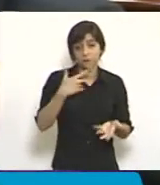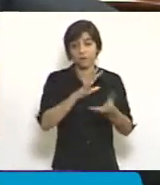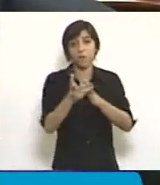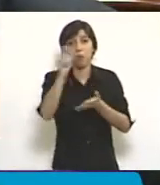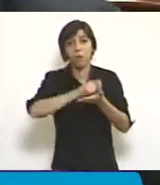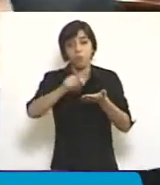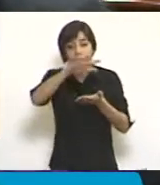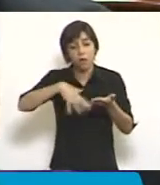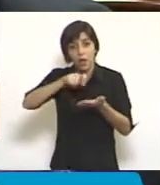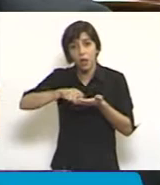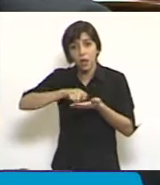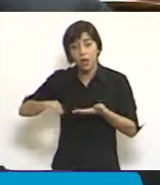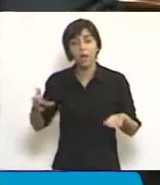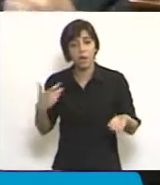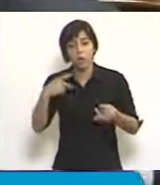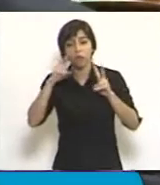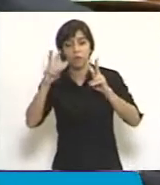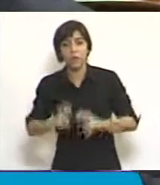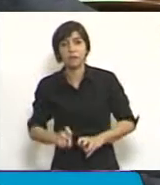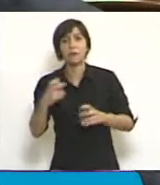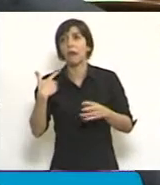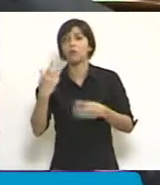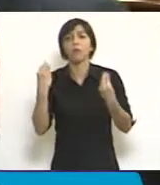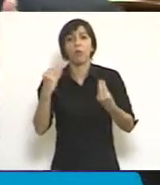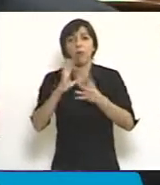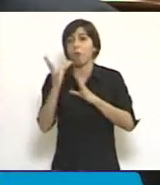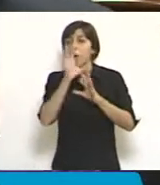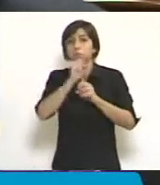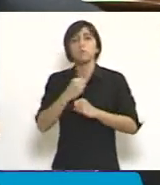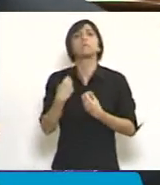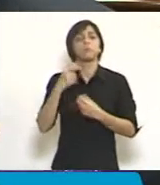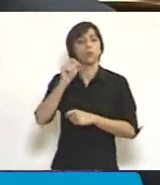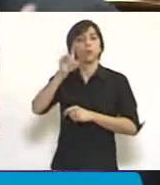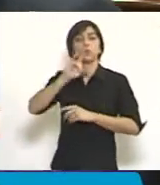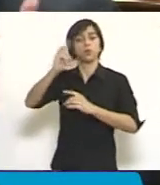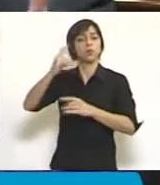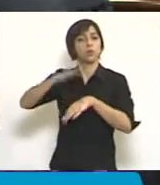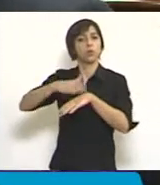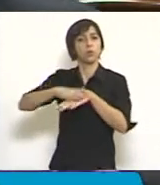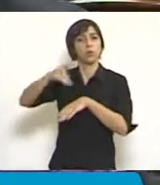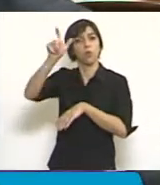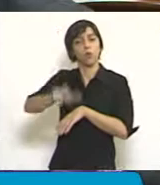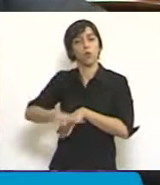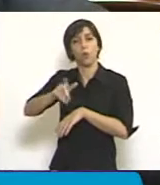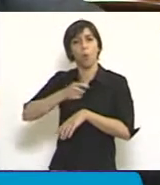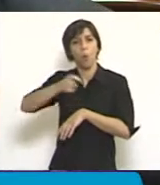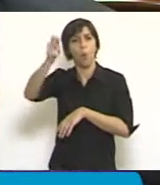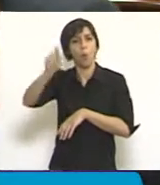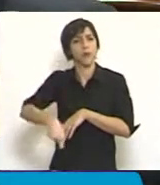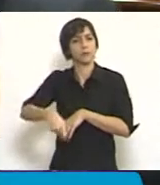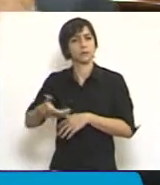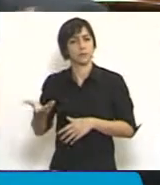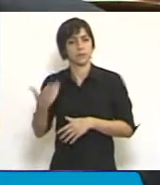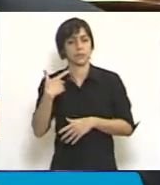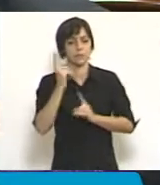Y cómo se maneja la investigación en manos del juez. Y discutimos acá, muchas veces en otros debates, el poder de los